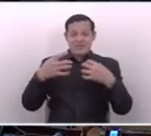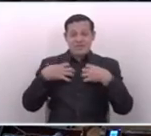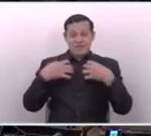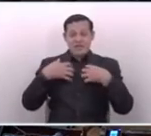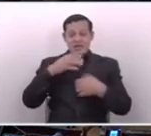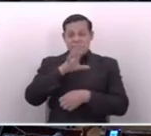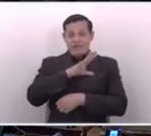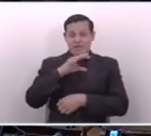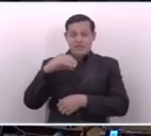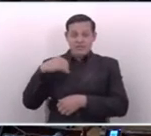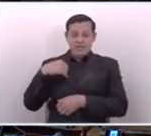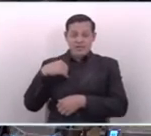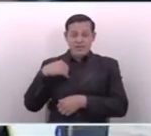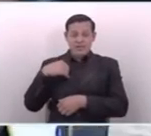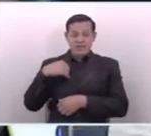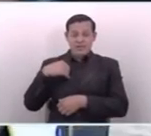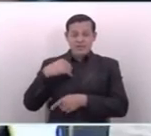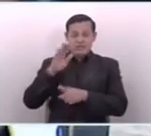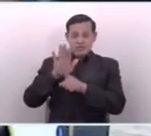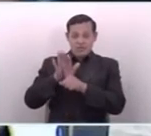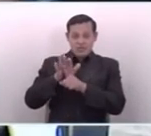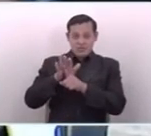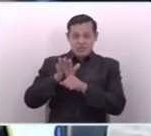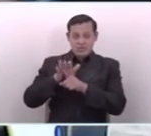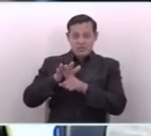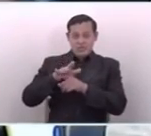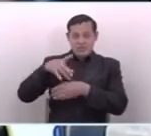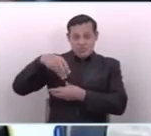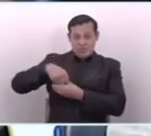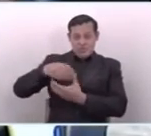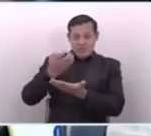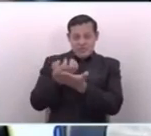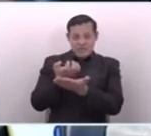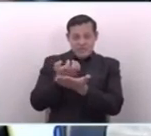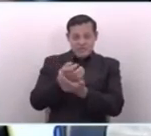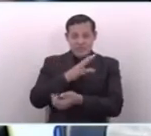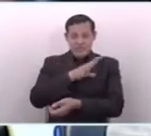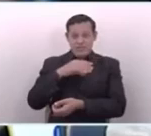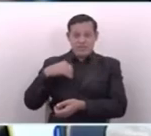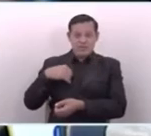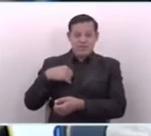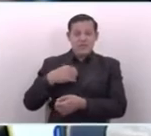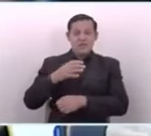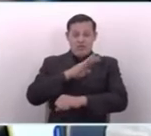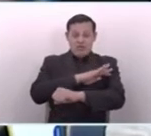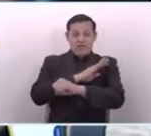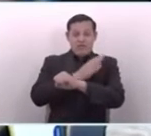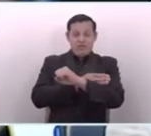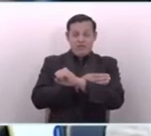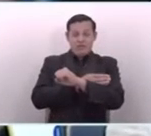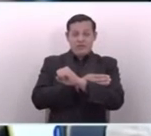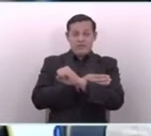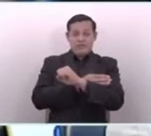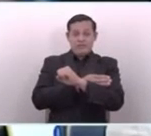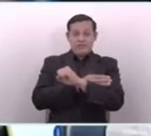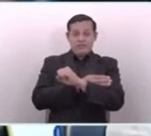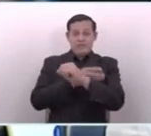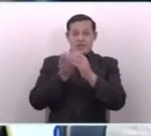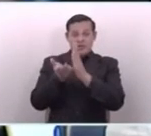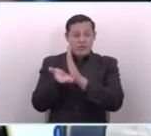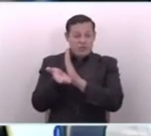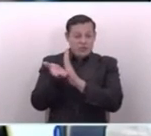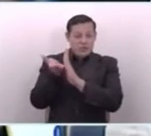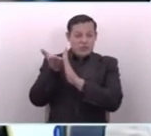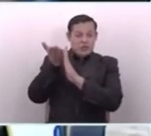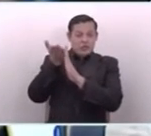la familia en su bolsillo, la crisis económica familiar es fuerte, el alza de los precios